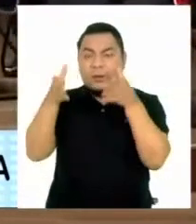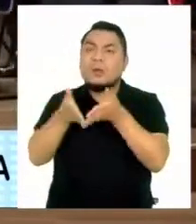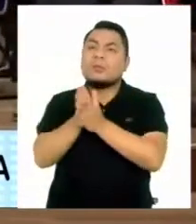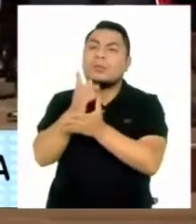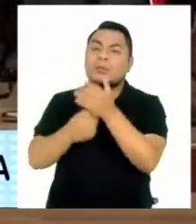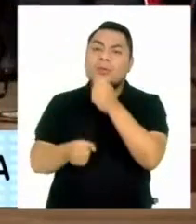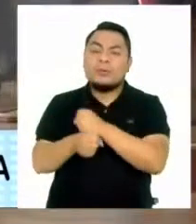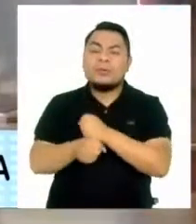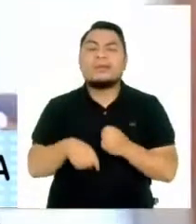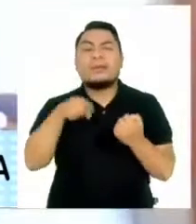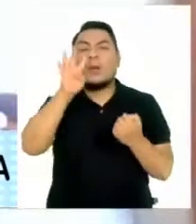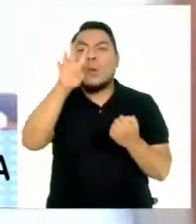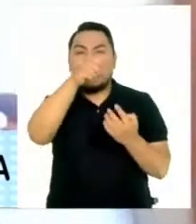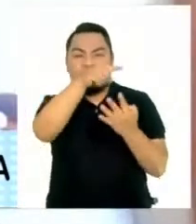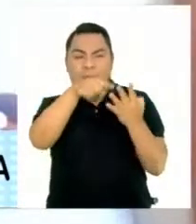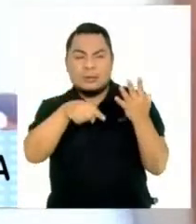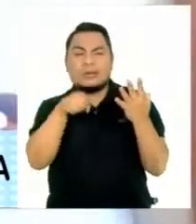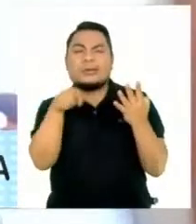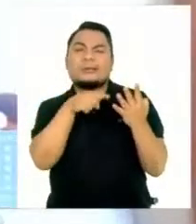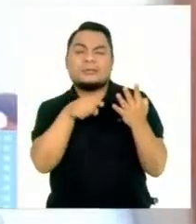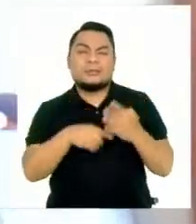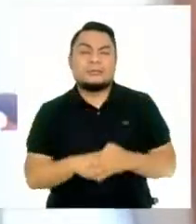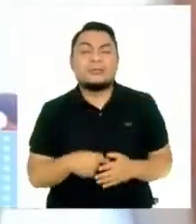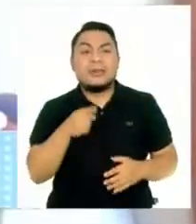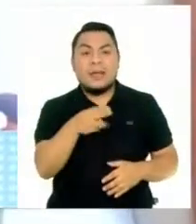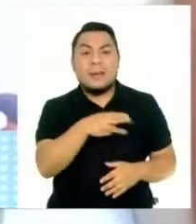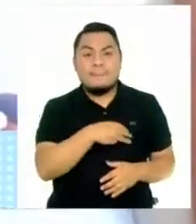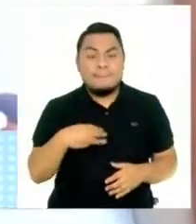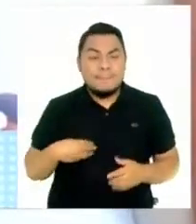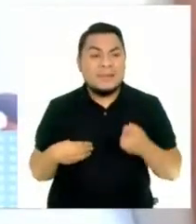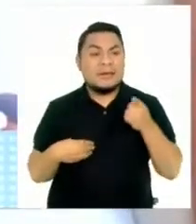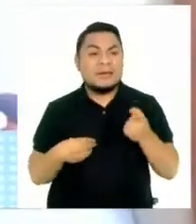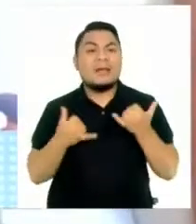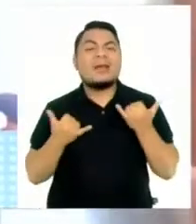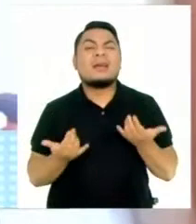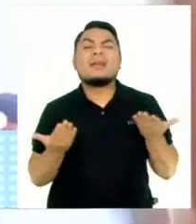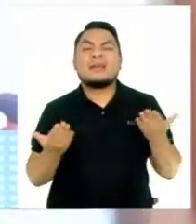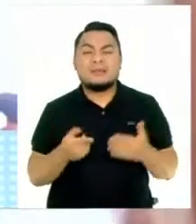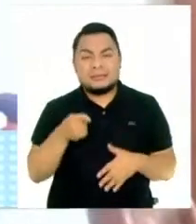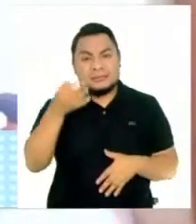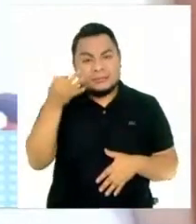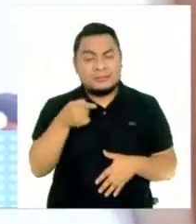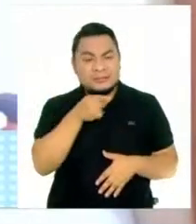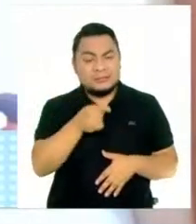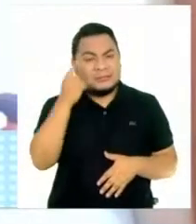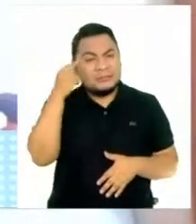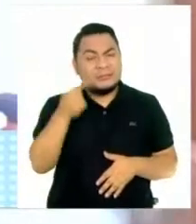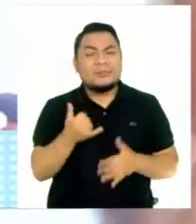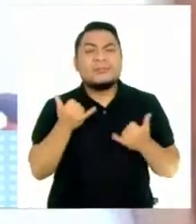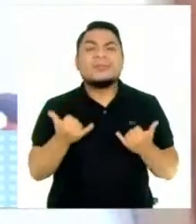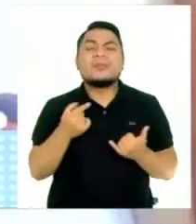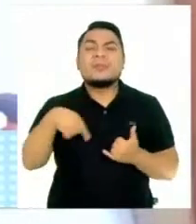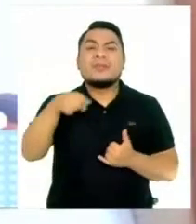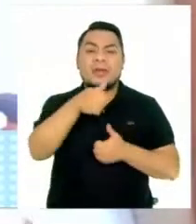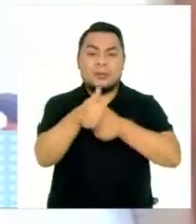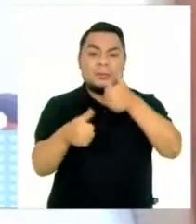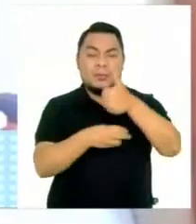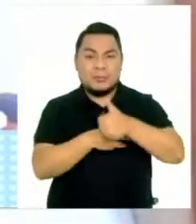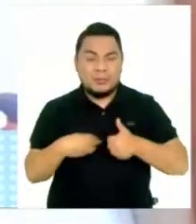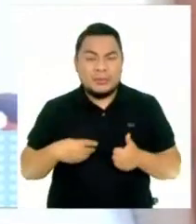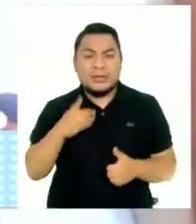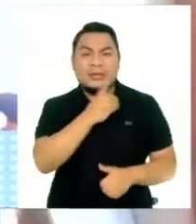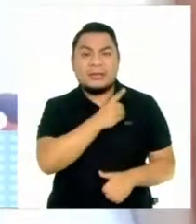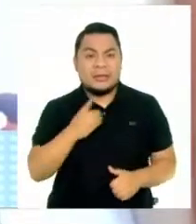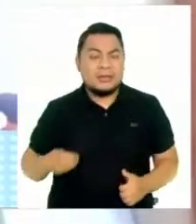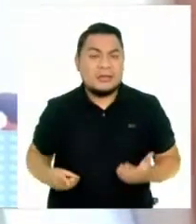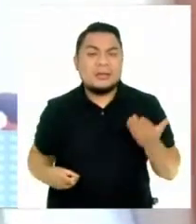contra los ministros. Además del ministro o la ministra, lo que viene de abajo es lo que realmente soporta el Estado, los viceministros, los directores